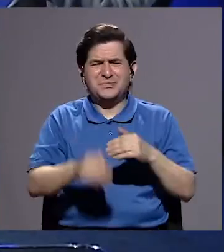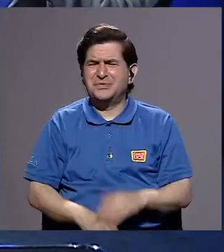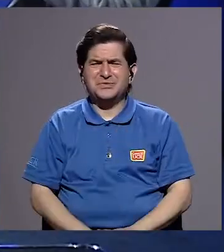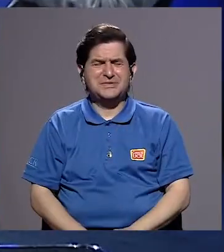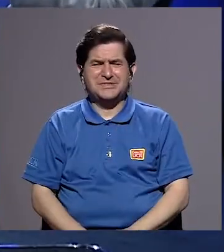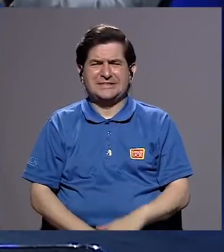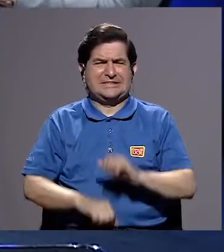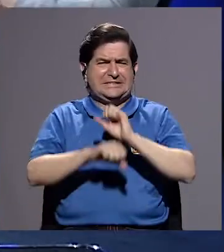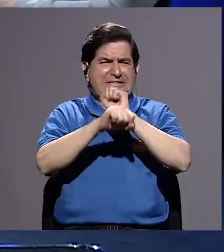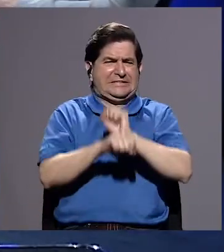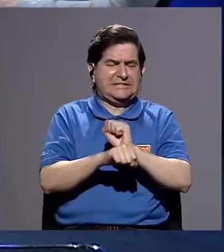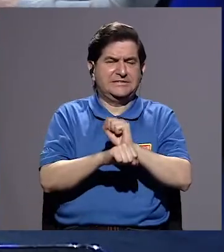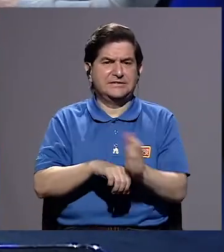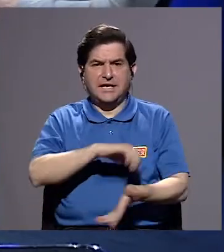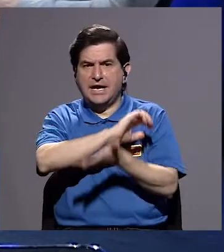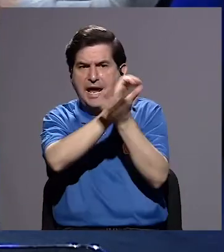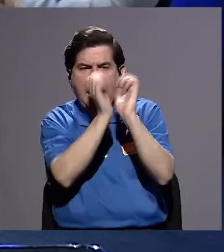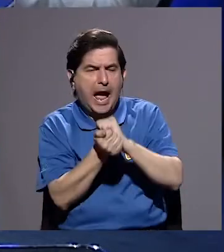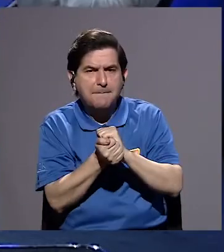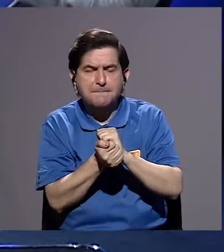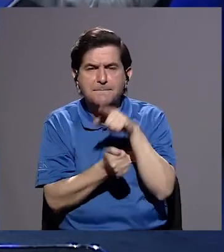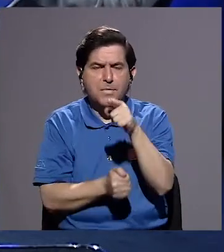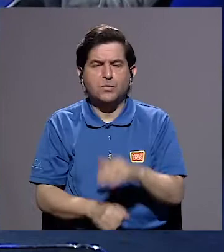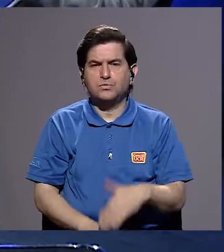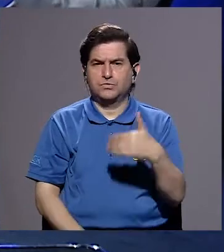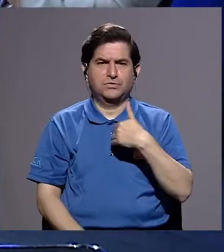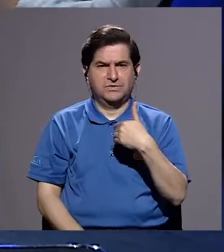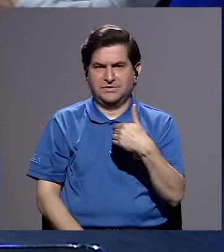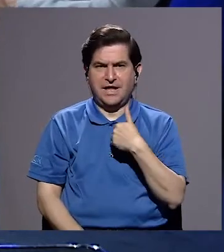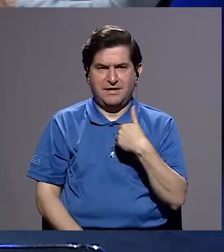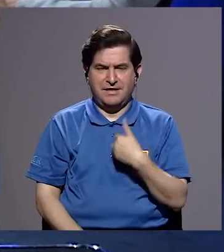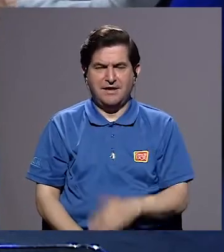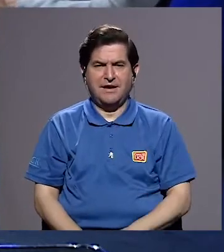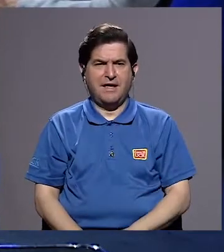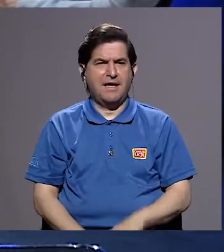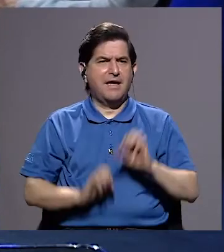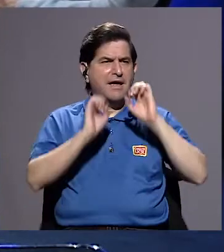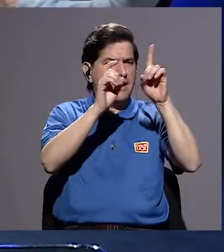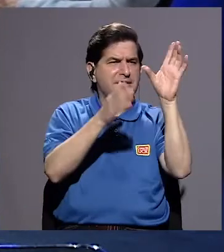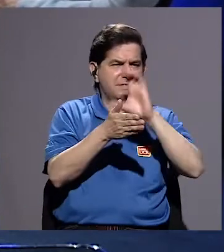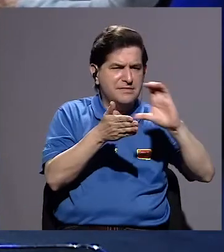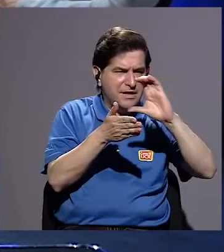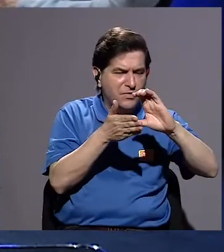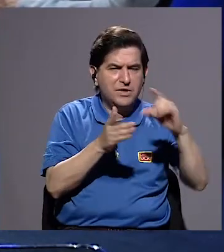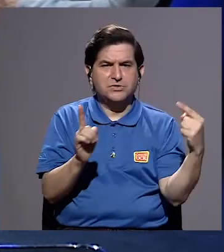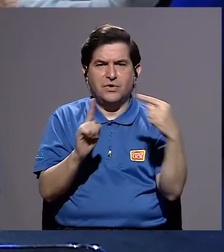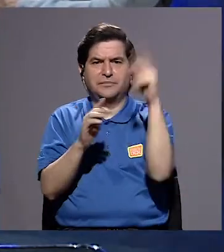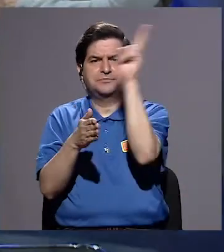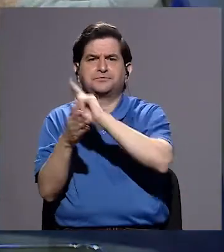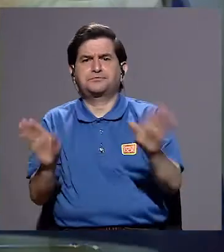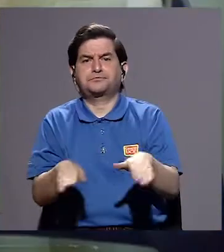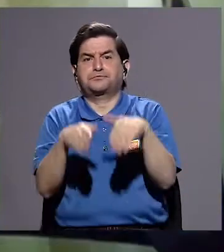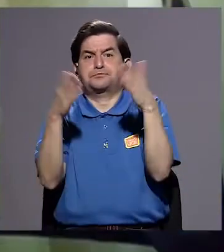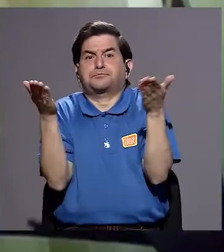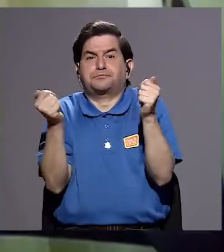analizaría ese cambio que usted tuvo de la educación secundaria a la universitaria?